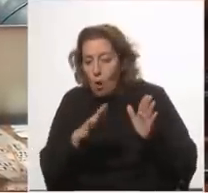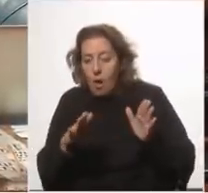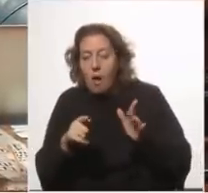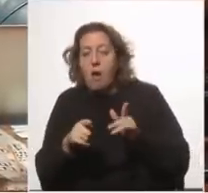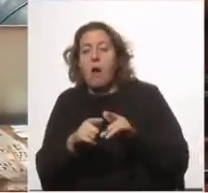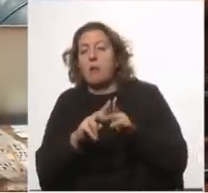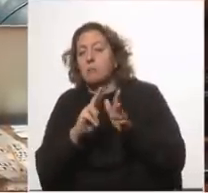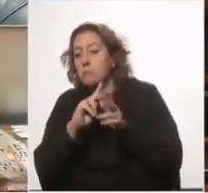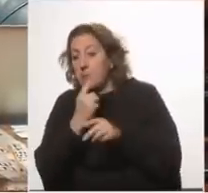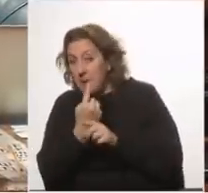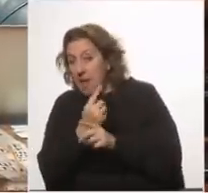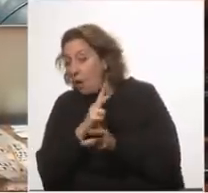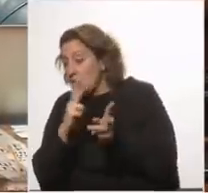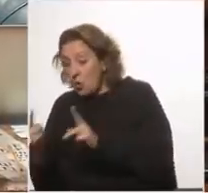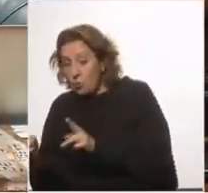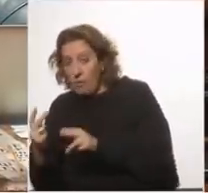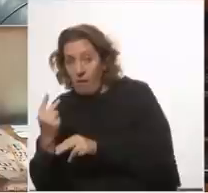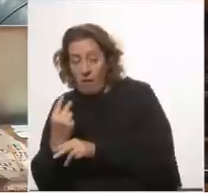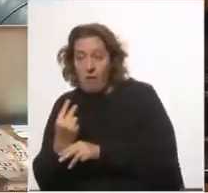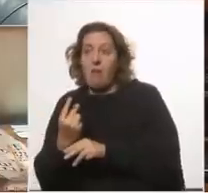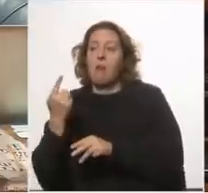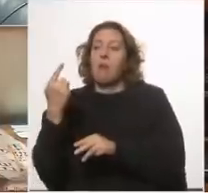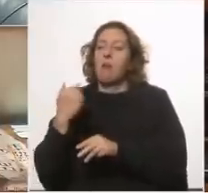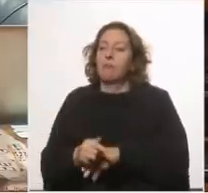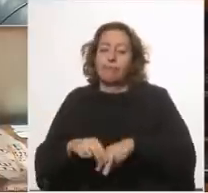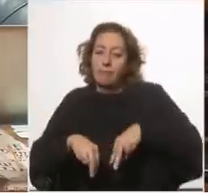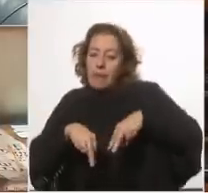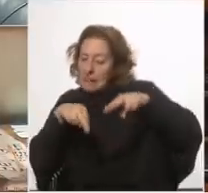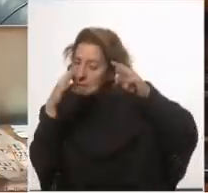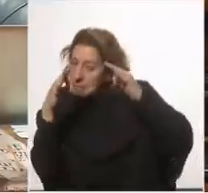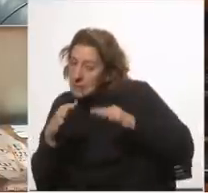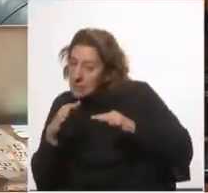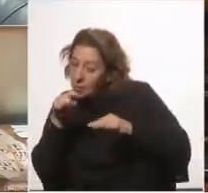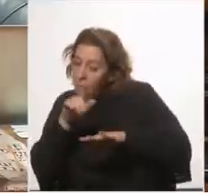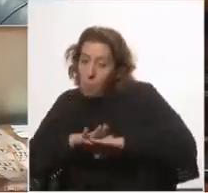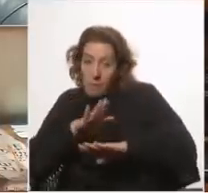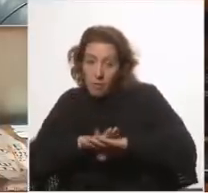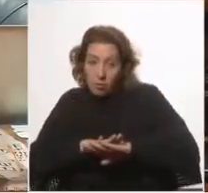sea por análisis específico de un punto de esa